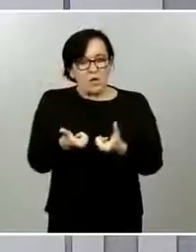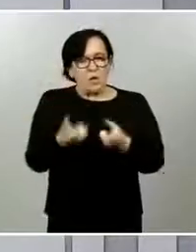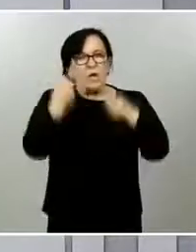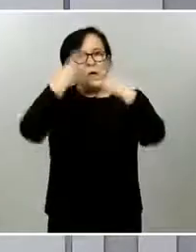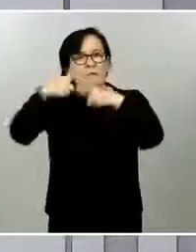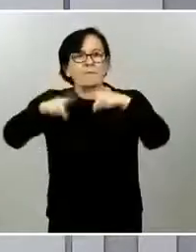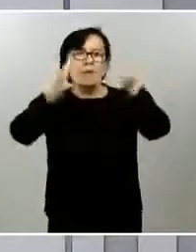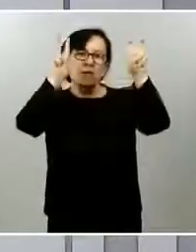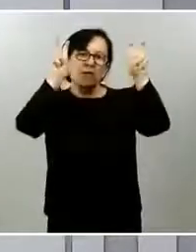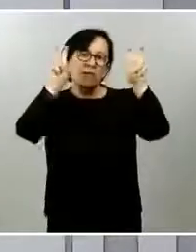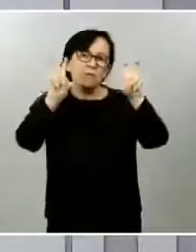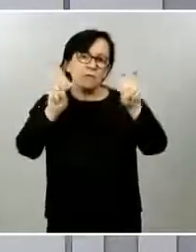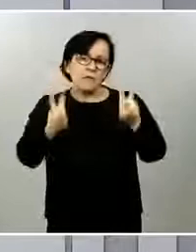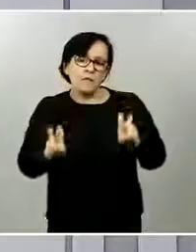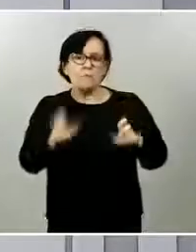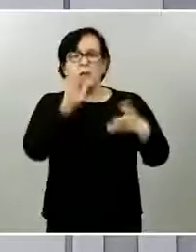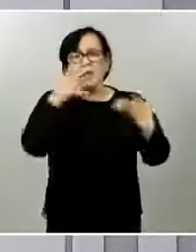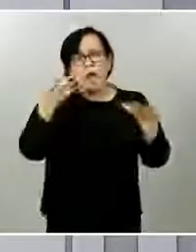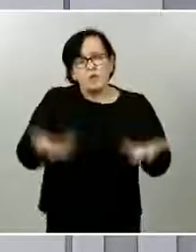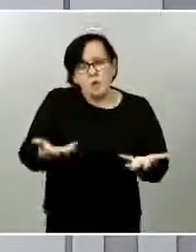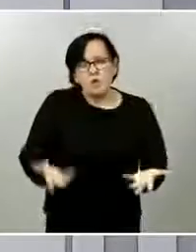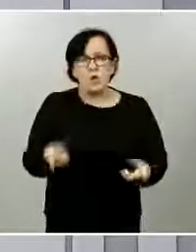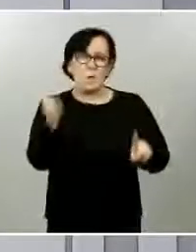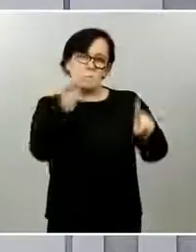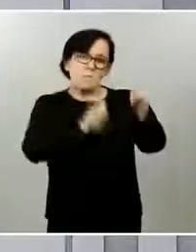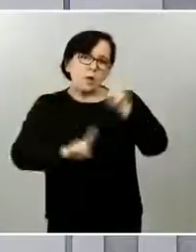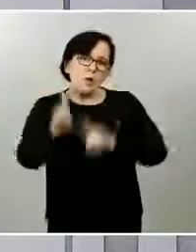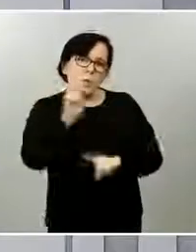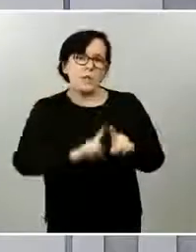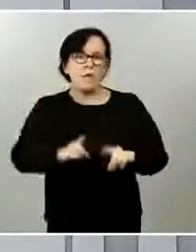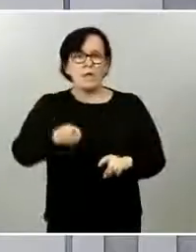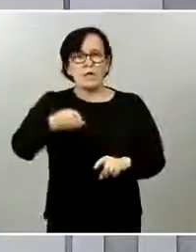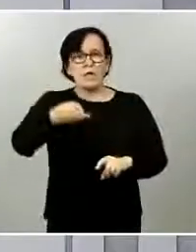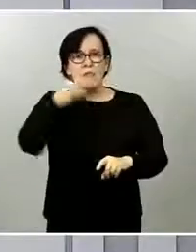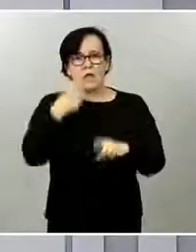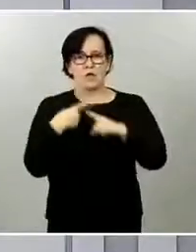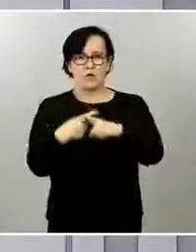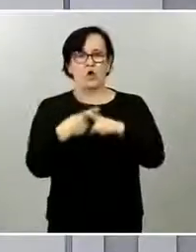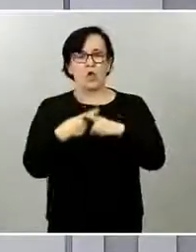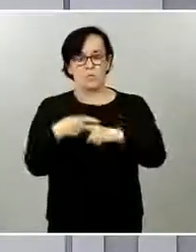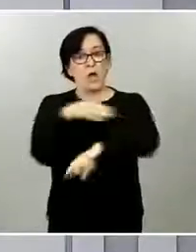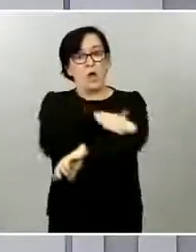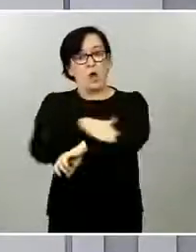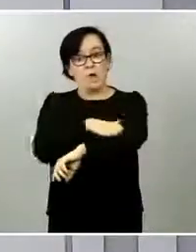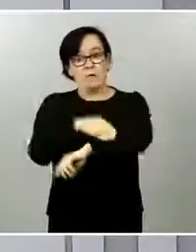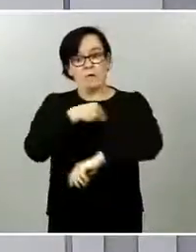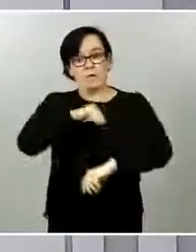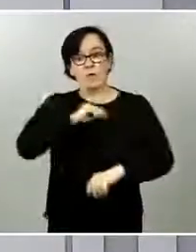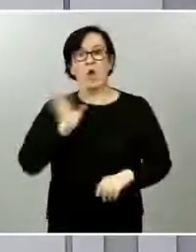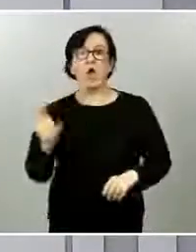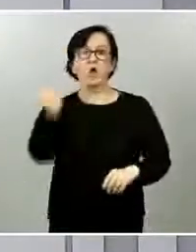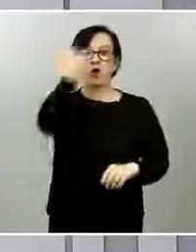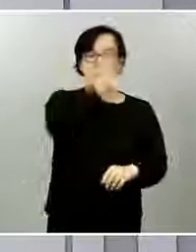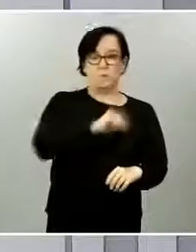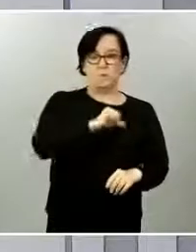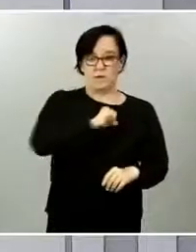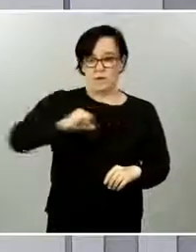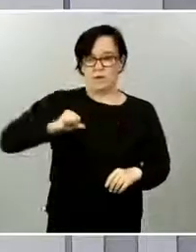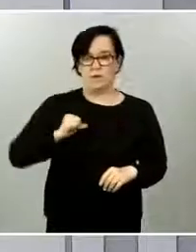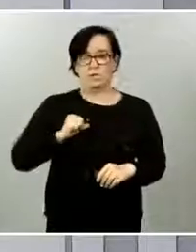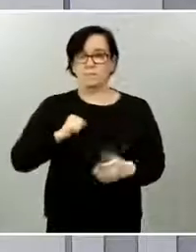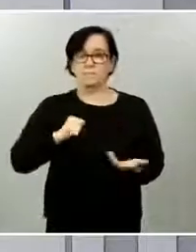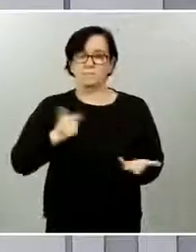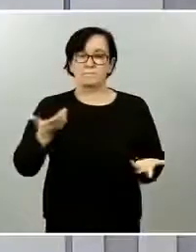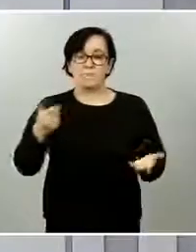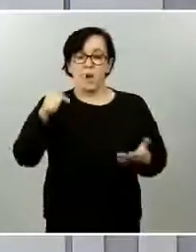entre los distintos niveles de la Administración. Y, de hecho, cada día ocupa esa reunión diferentes temas que pueden